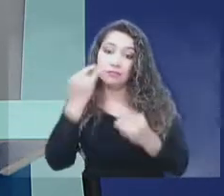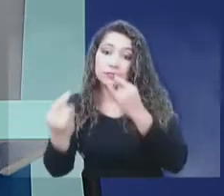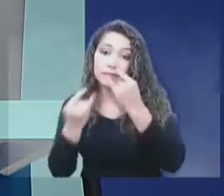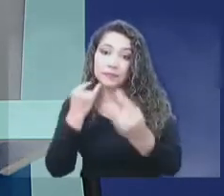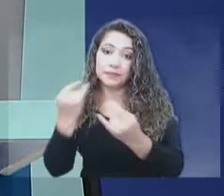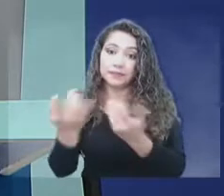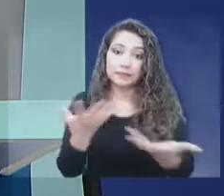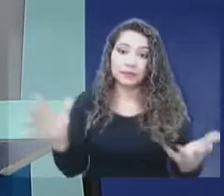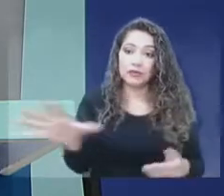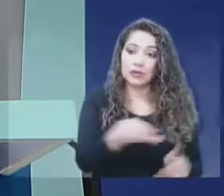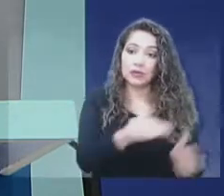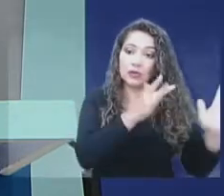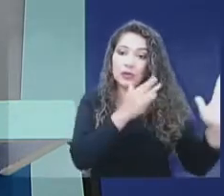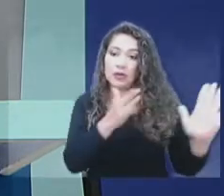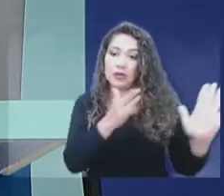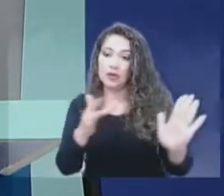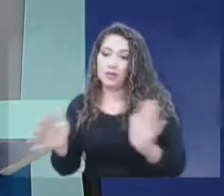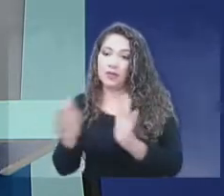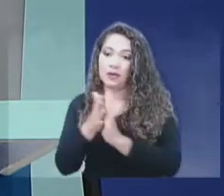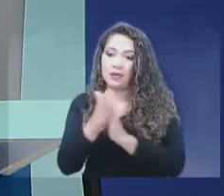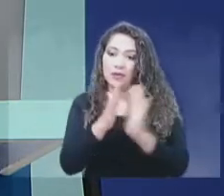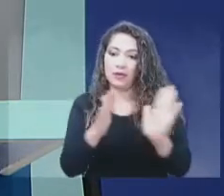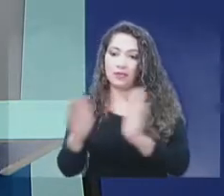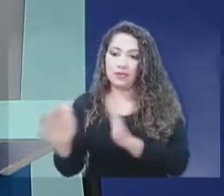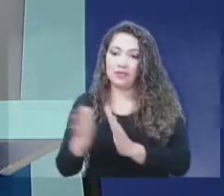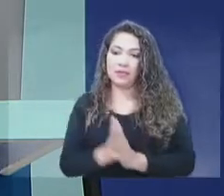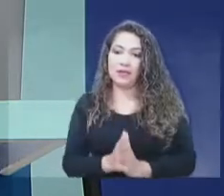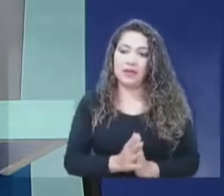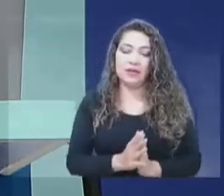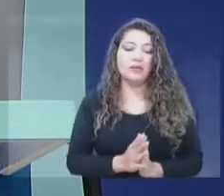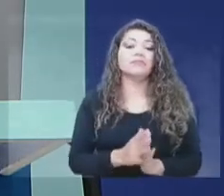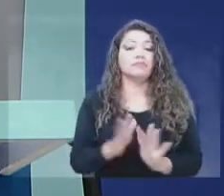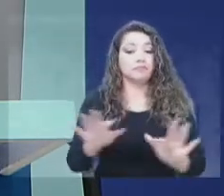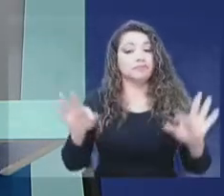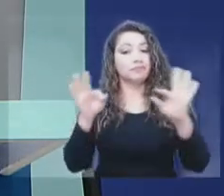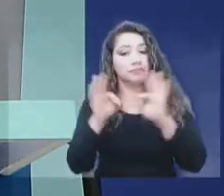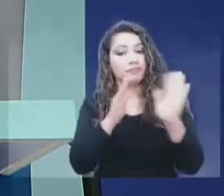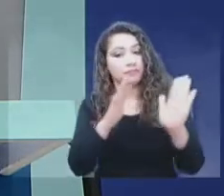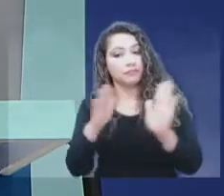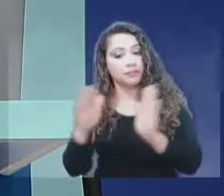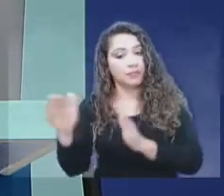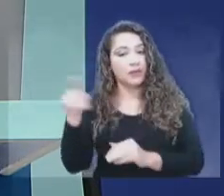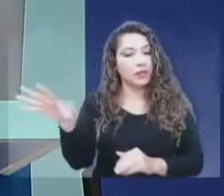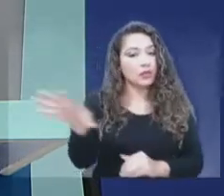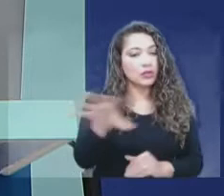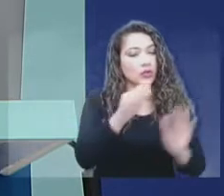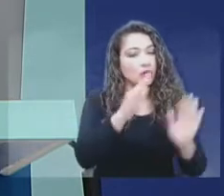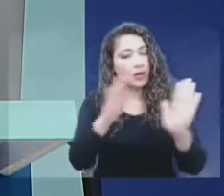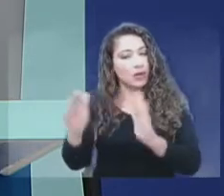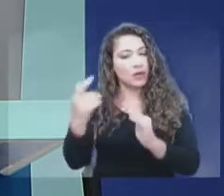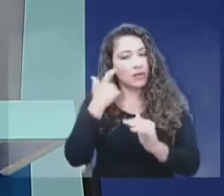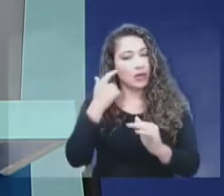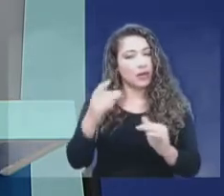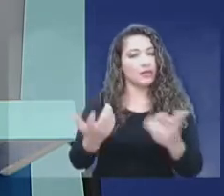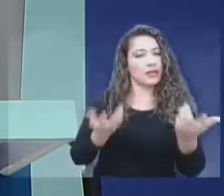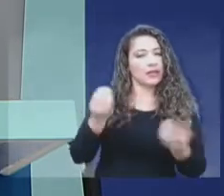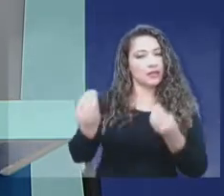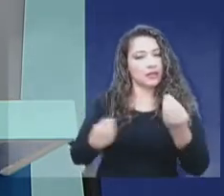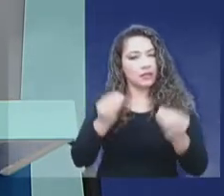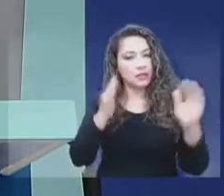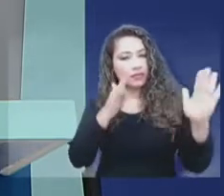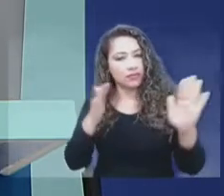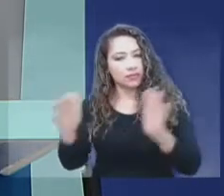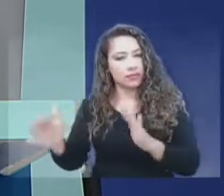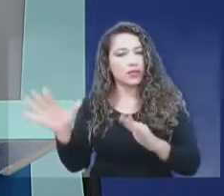finalmente logramos nosotros tenerla con todos los resultados para diciembre del año